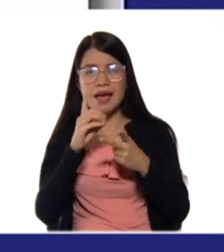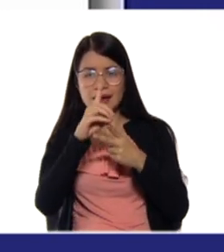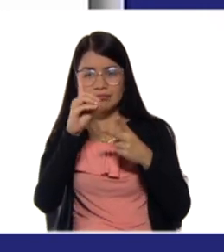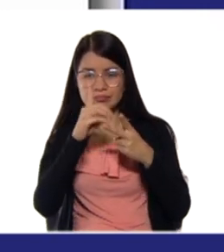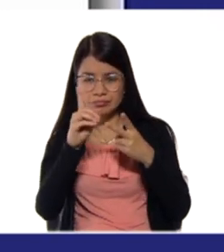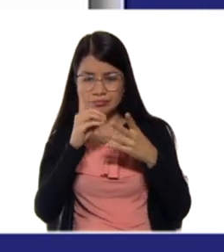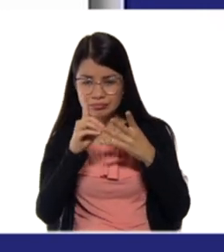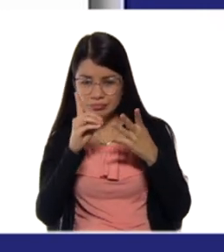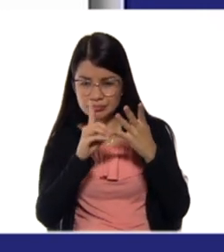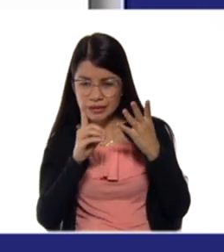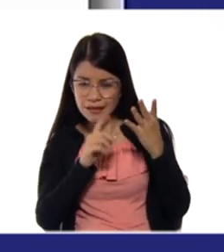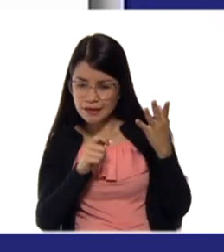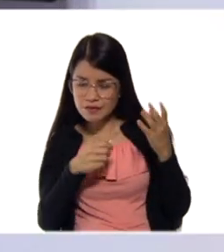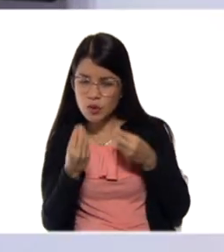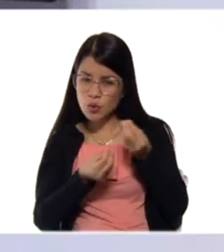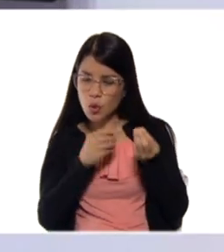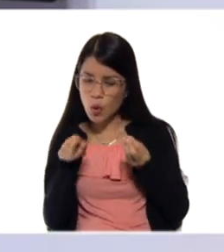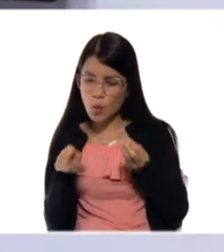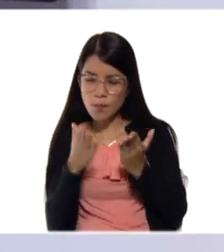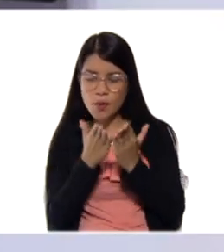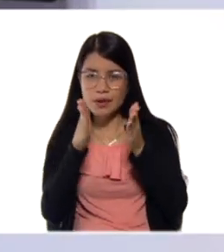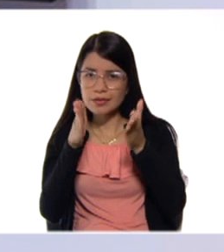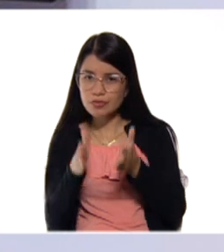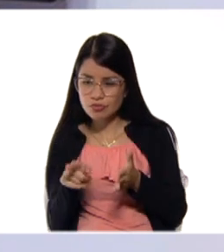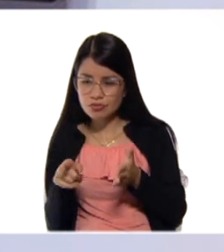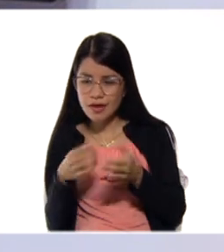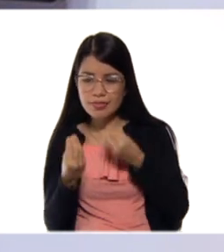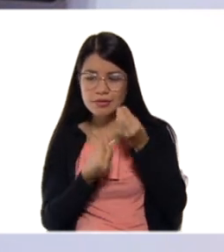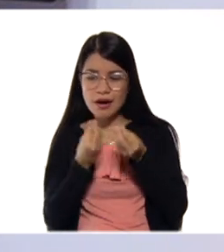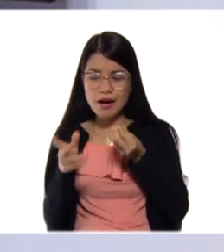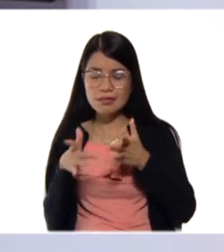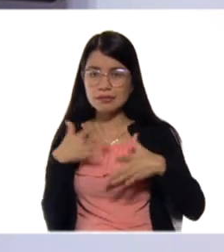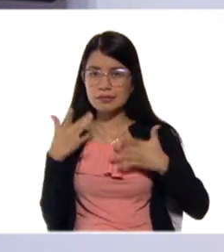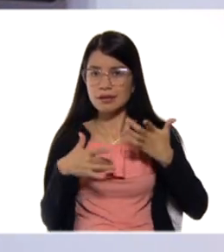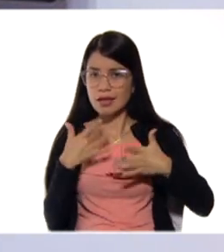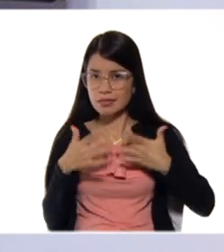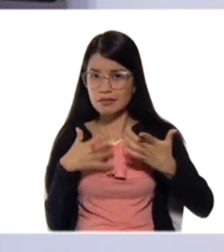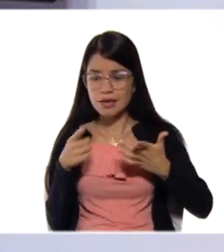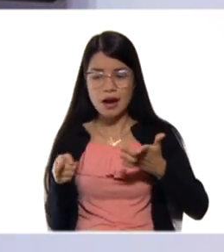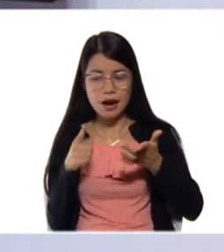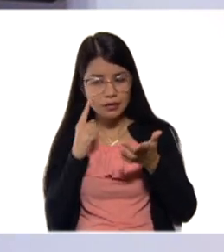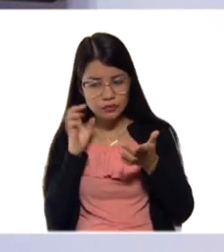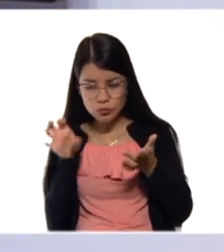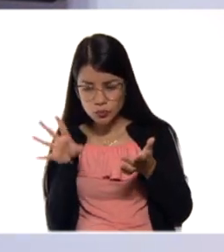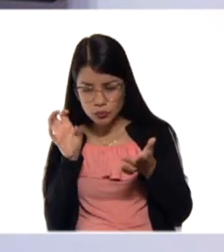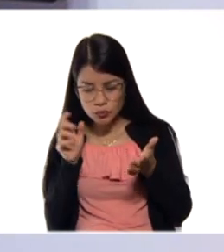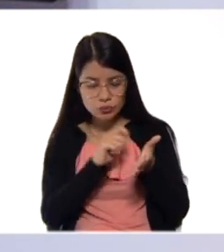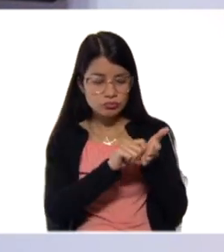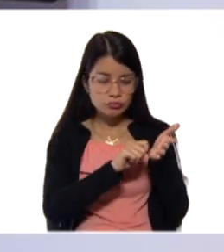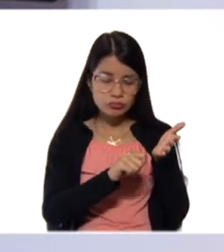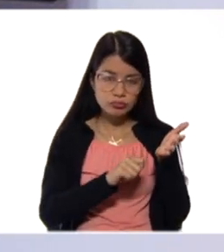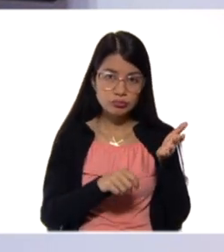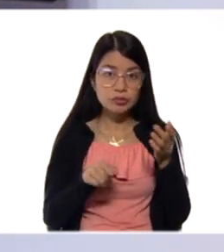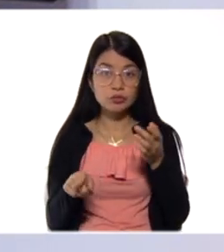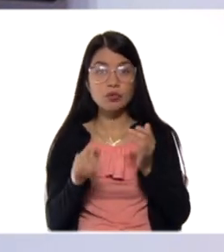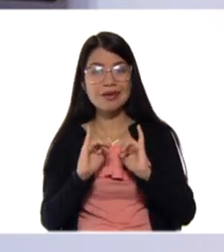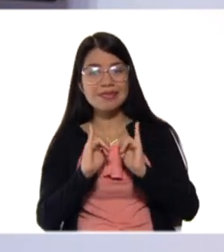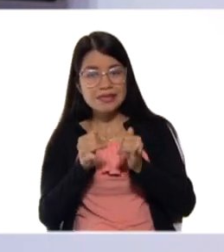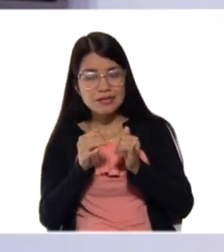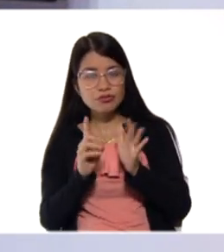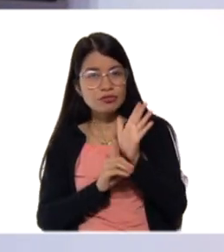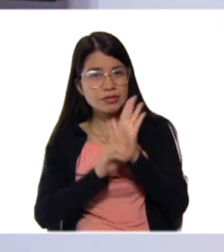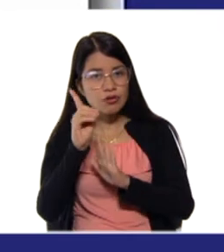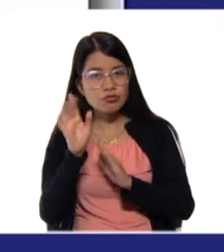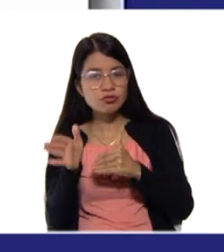cada una de las actividades. Tome en consideración los aspectos de inicio, desarrollo y cierre de esa actividad.